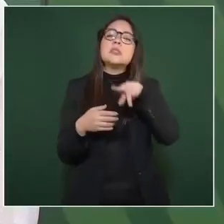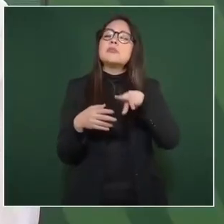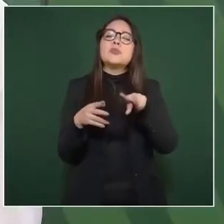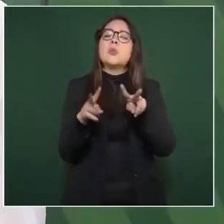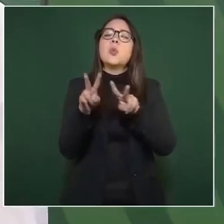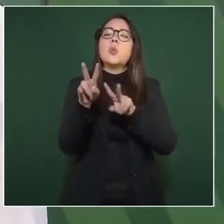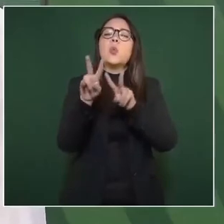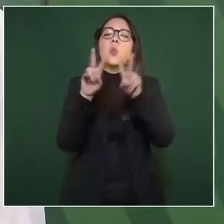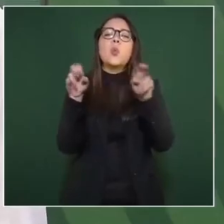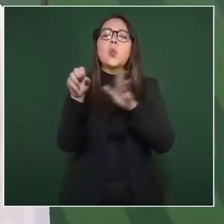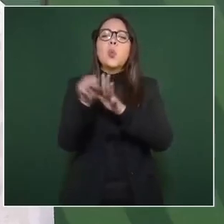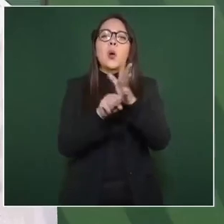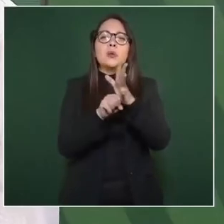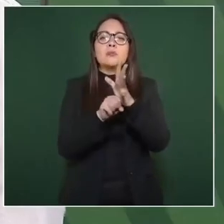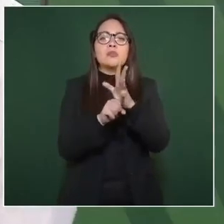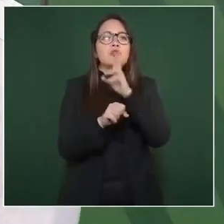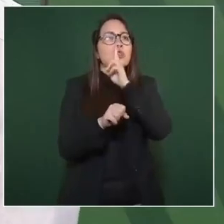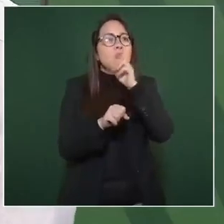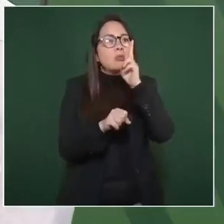pero esto lo vuelven